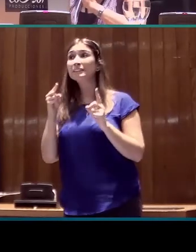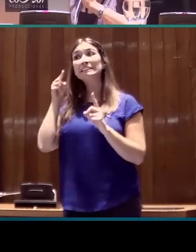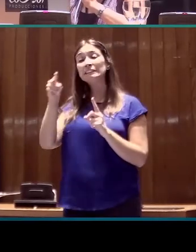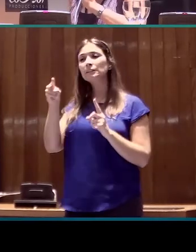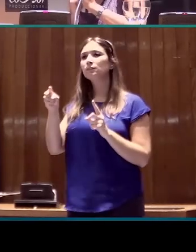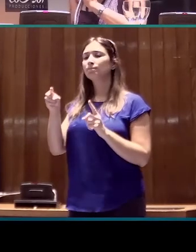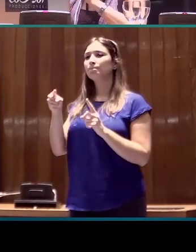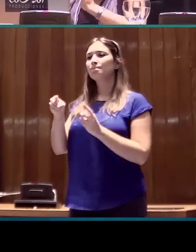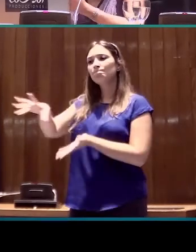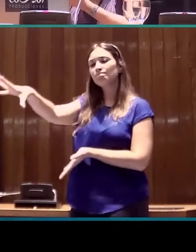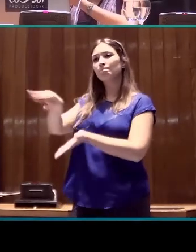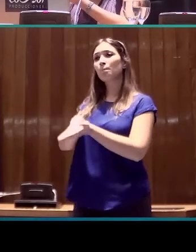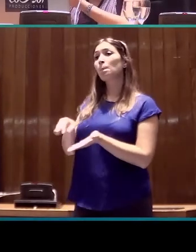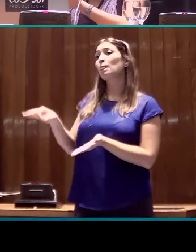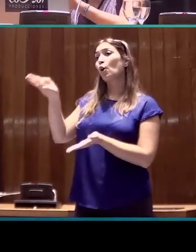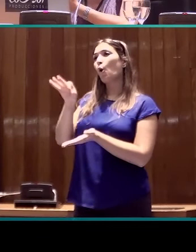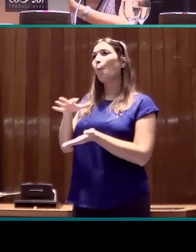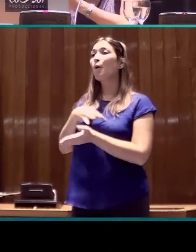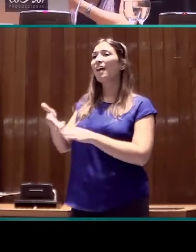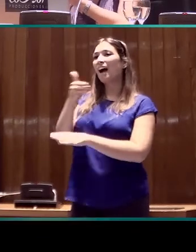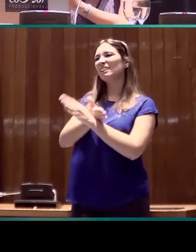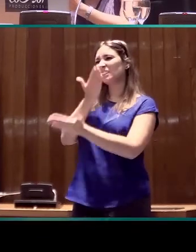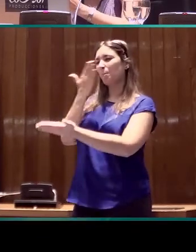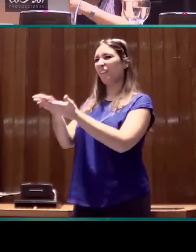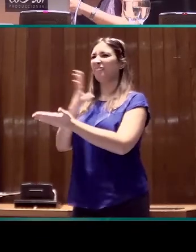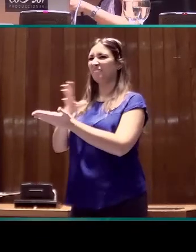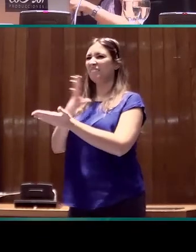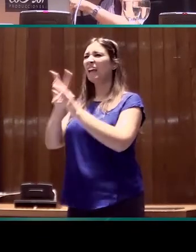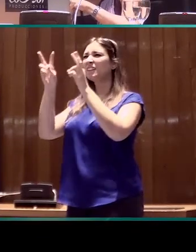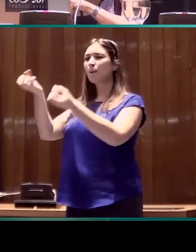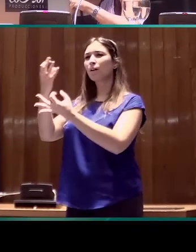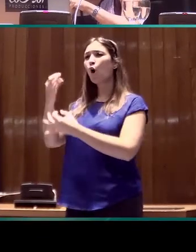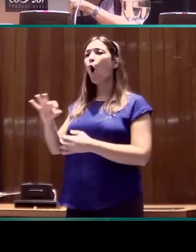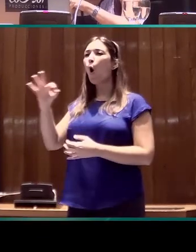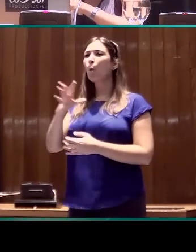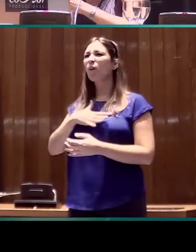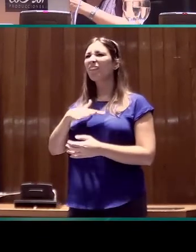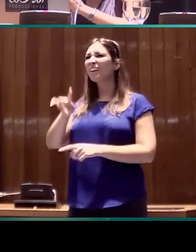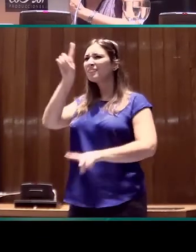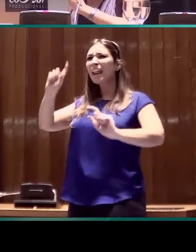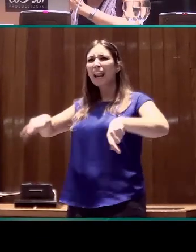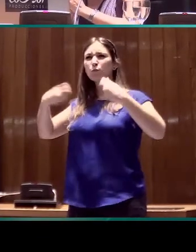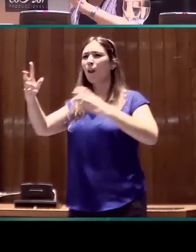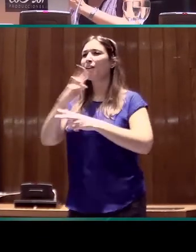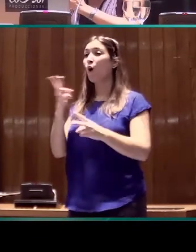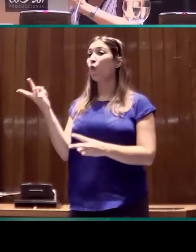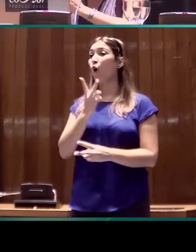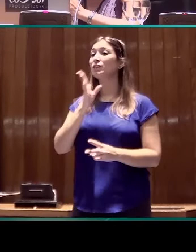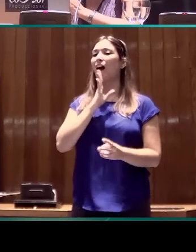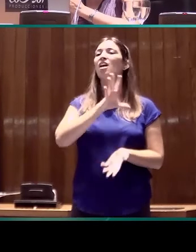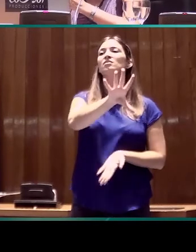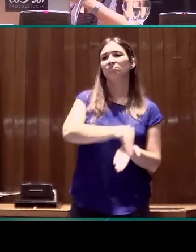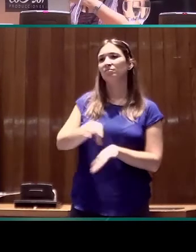elicitados o intentar conseguirlos espontánea o semi-espontáneamente. Y para ello vamos a seguir protocolos